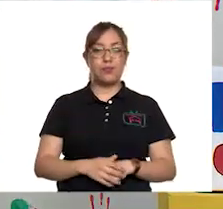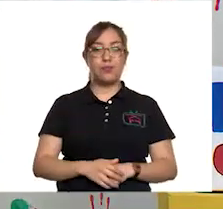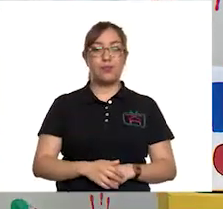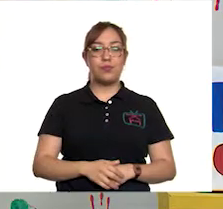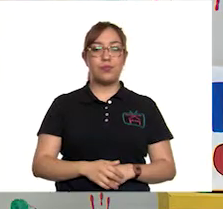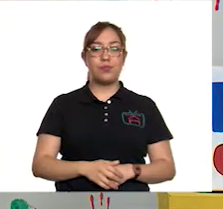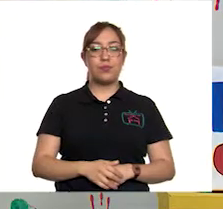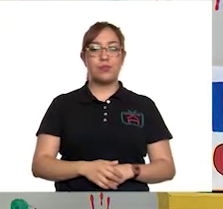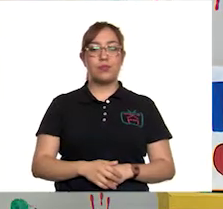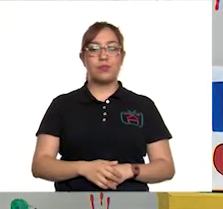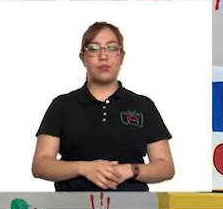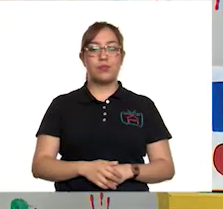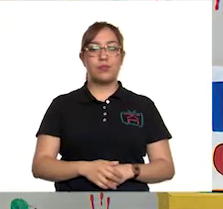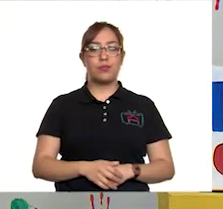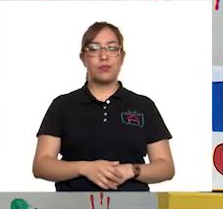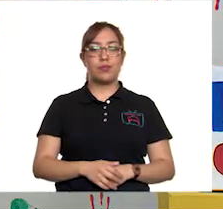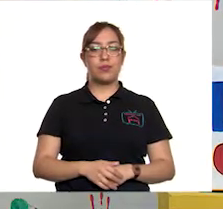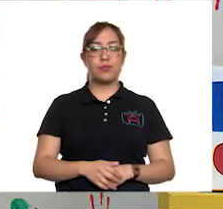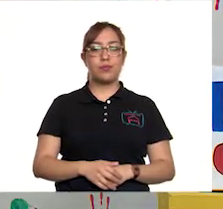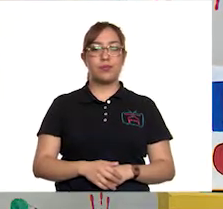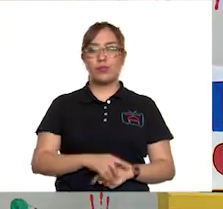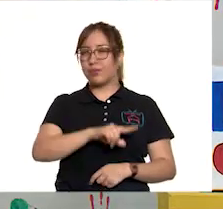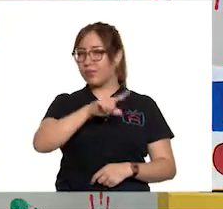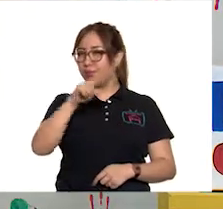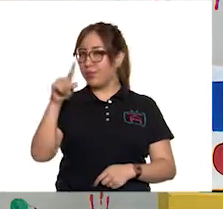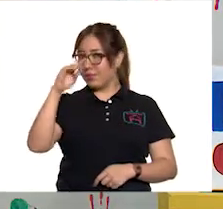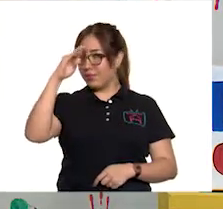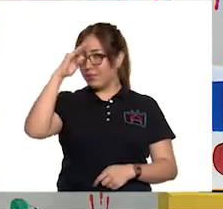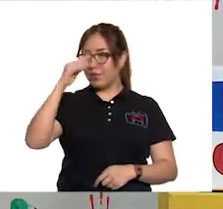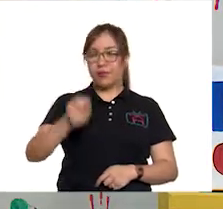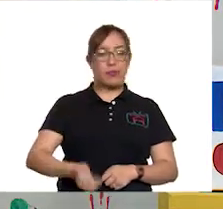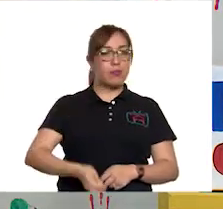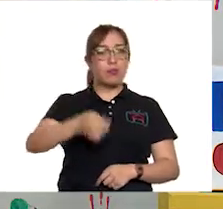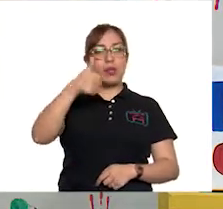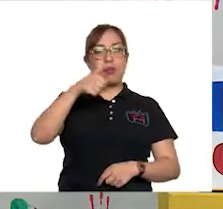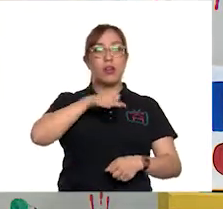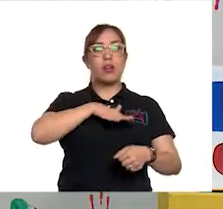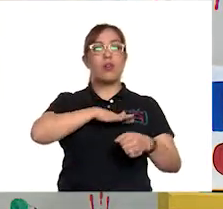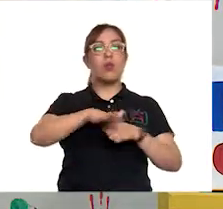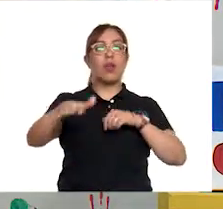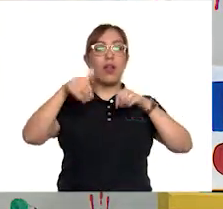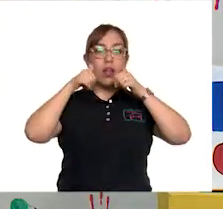¿cuál ustedes creen que sería primordial para atenderse en esa comunidad?